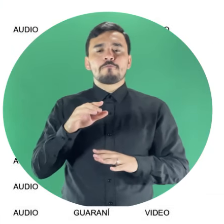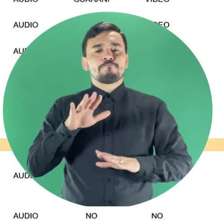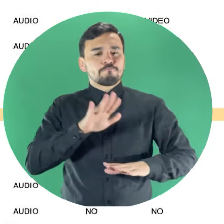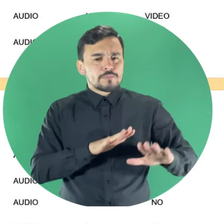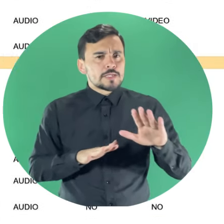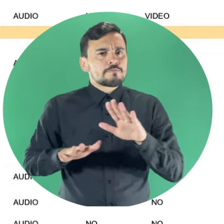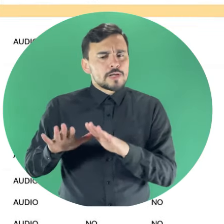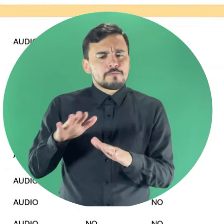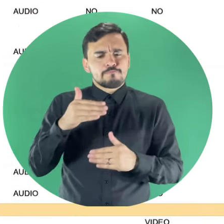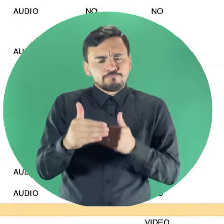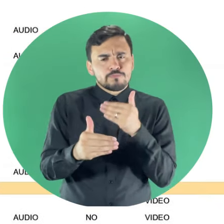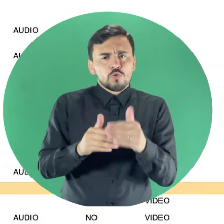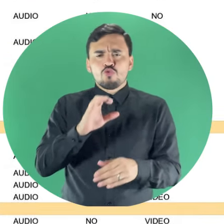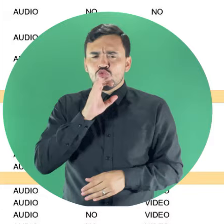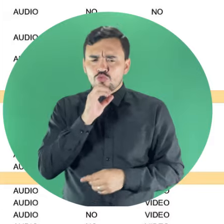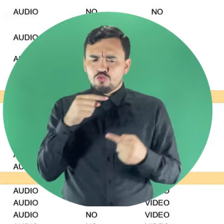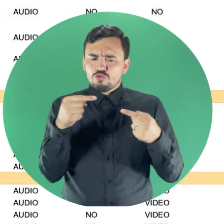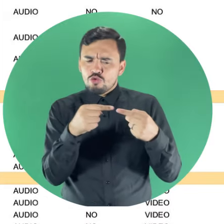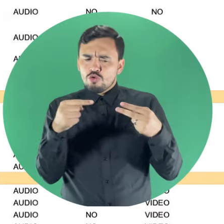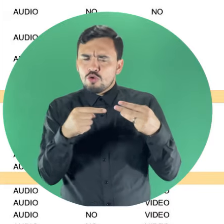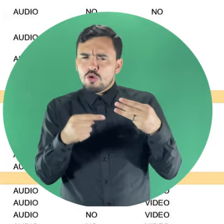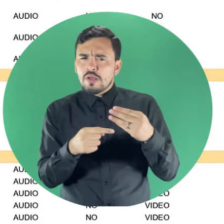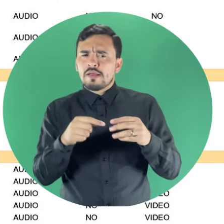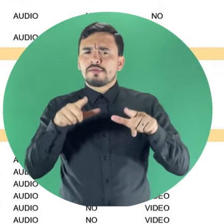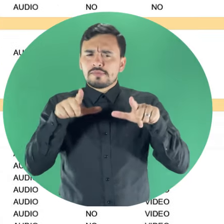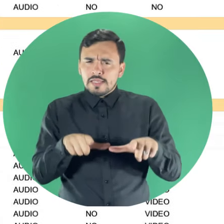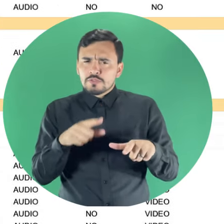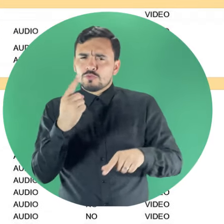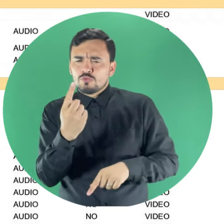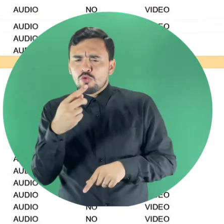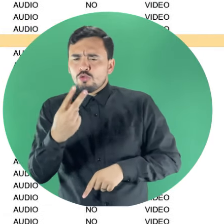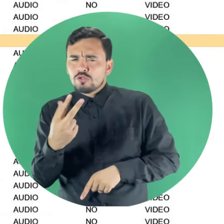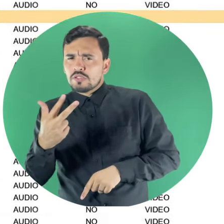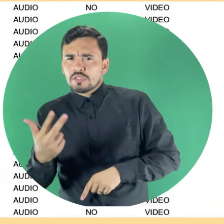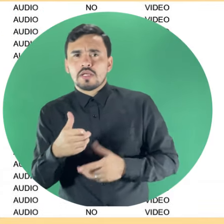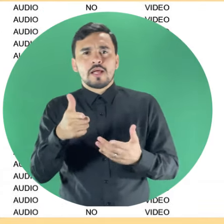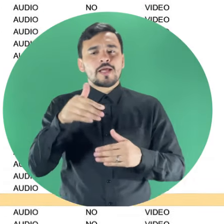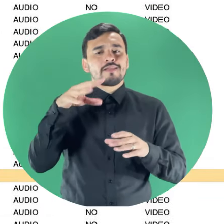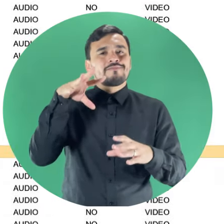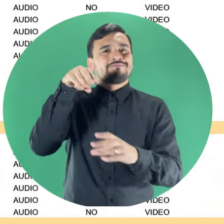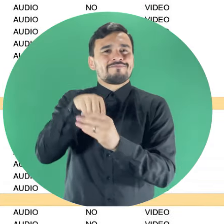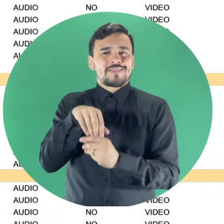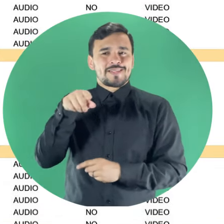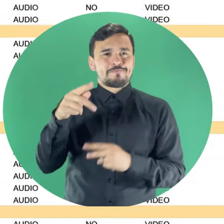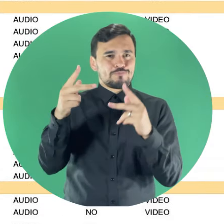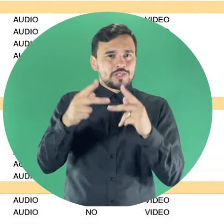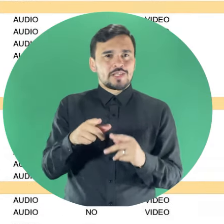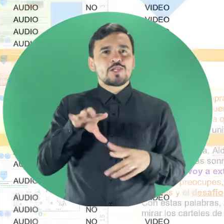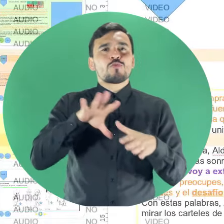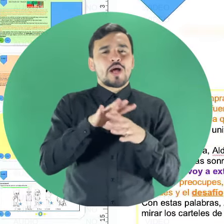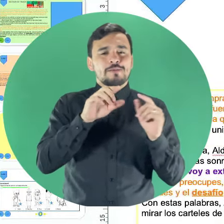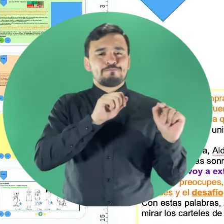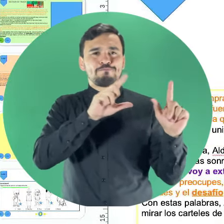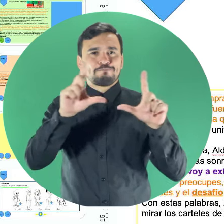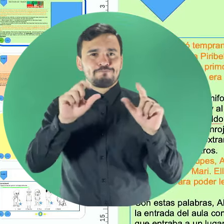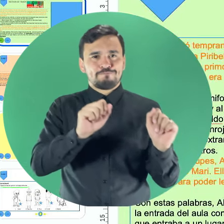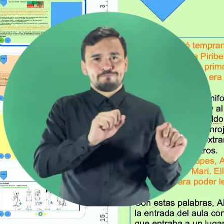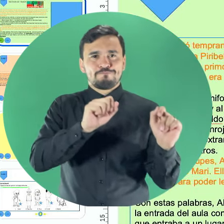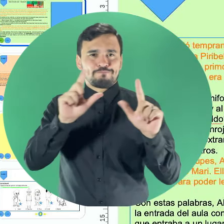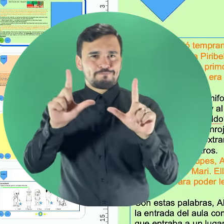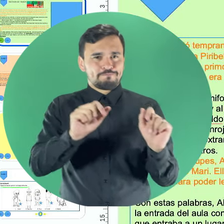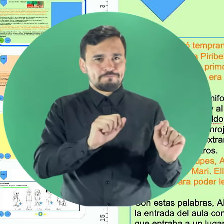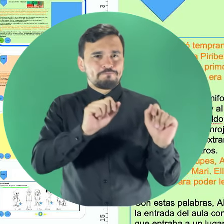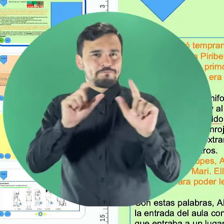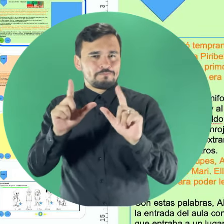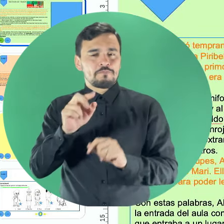fue haciendo todo el guión de las clases y también lo que nosotros le llamamos dentro del proyecto de las placas, donde está página